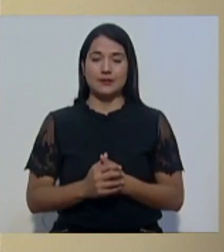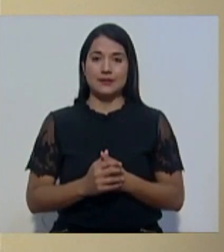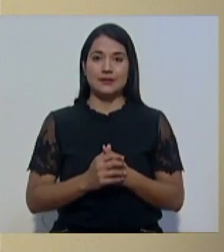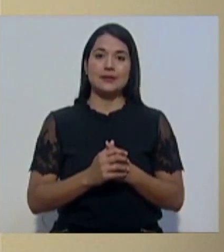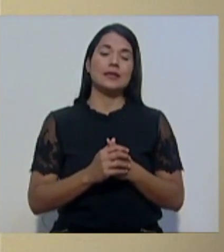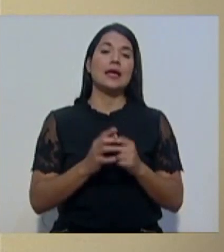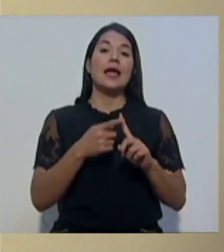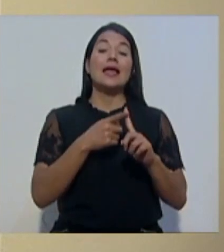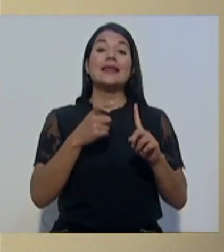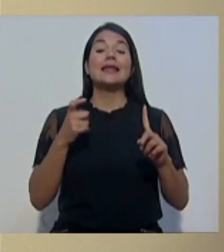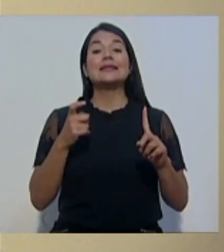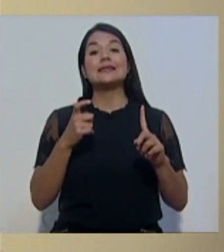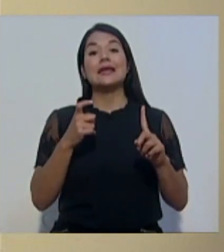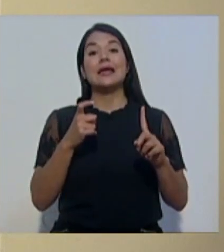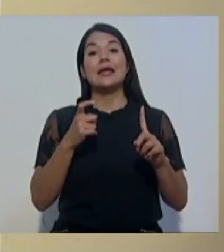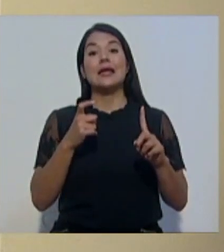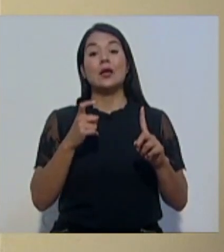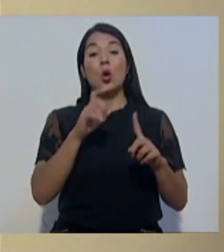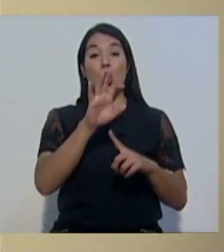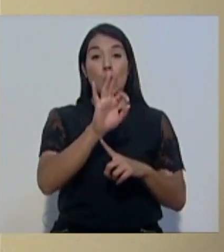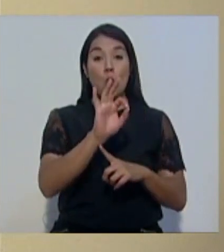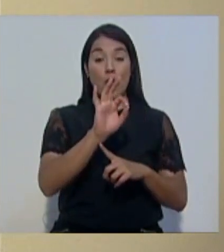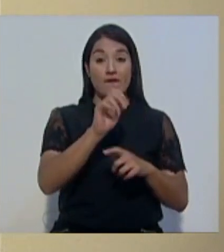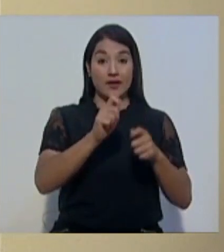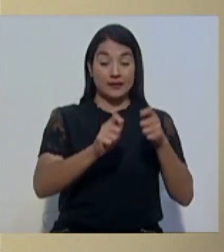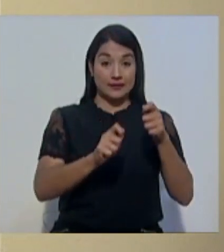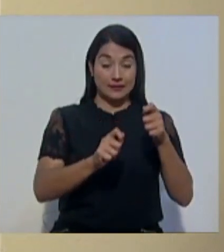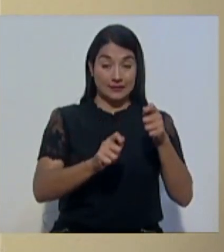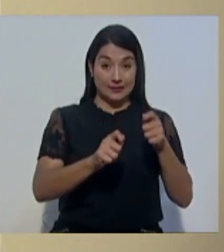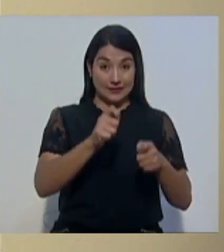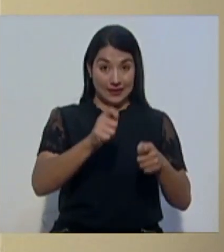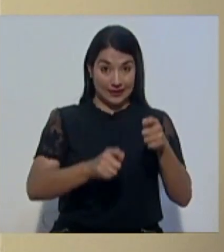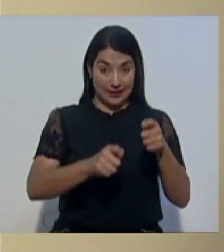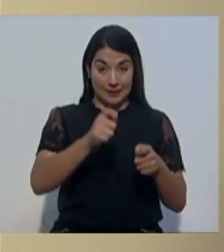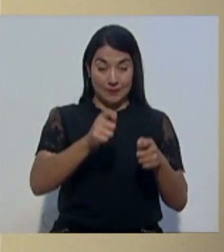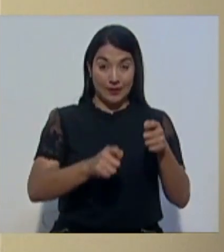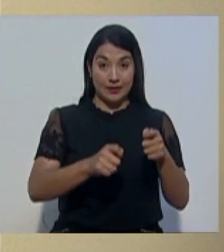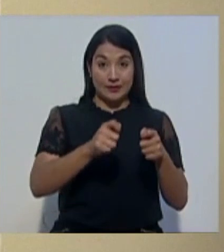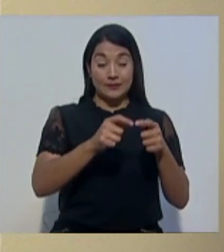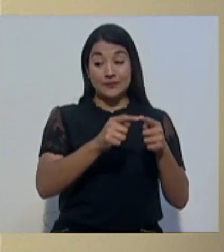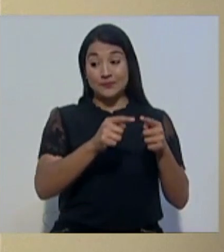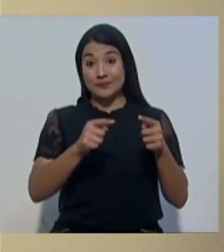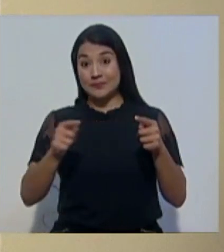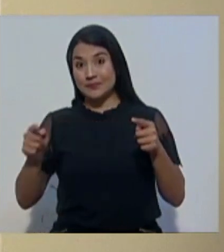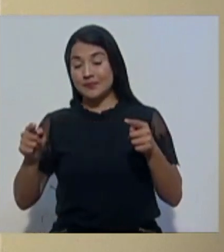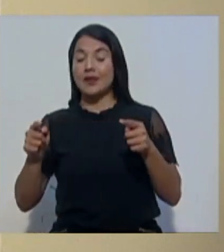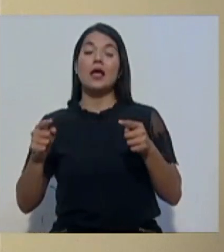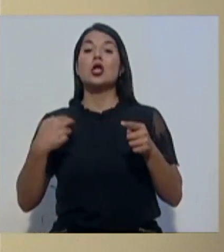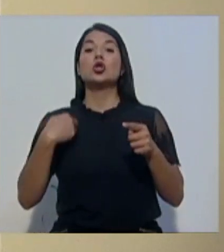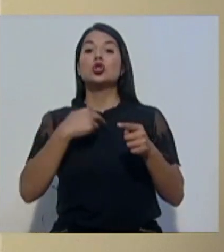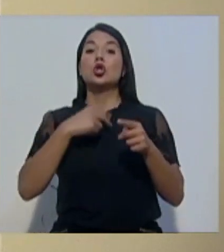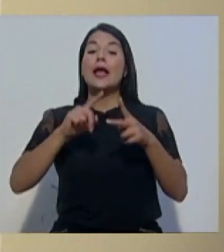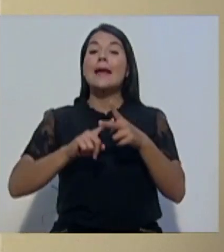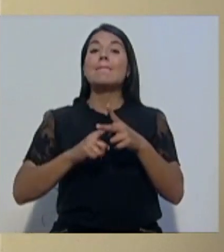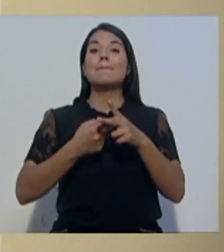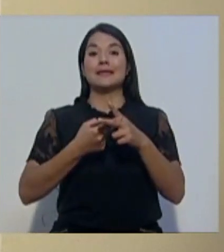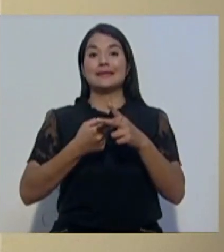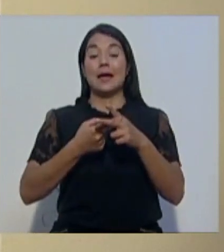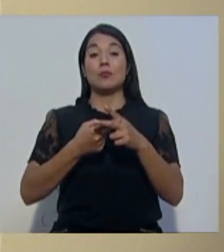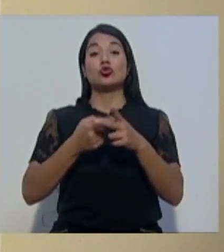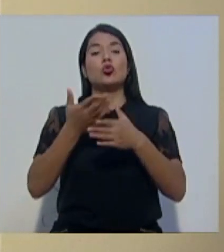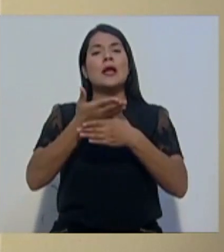del 9 de septiembre, iremos a una fase de apertura